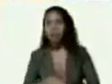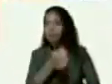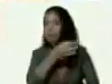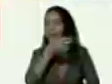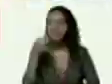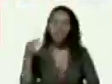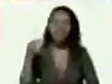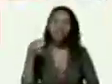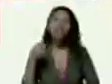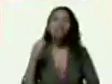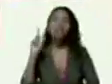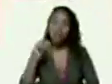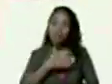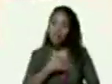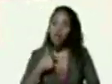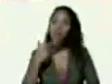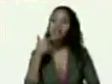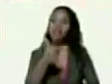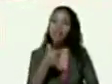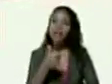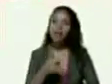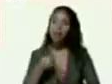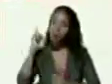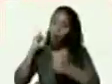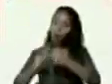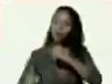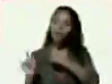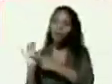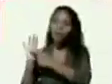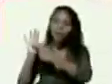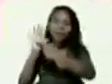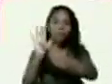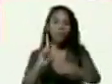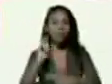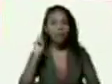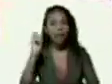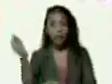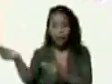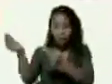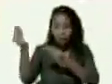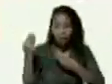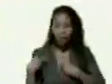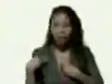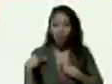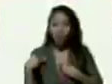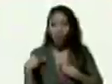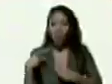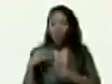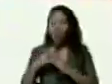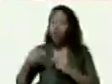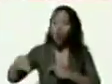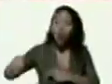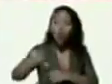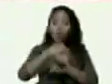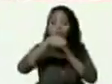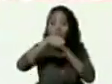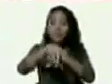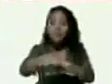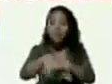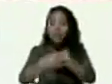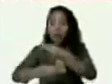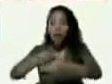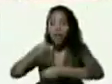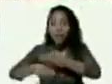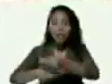también quiero decirle como último planteamiento tarea que usted nos dio que en todo este despliegue que estamos haciendo de